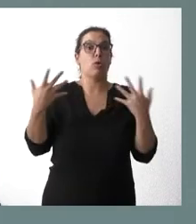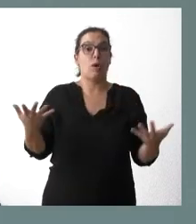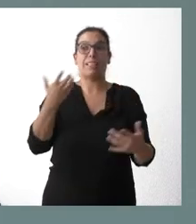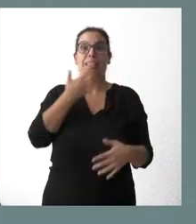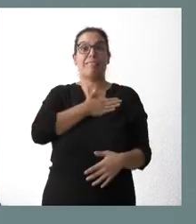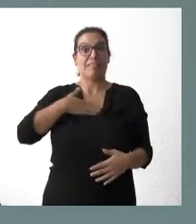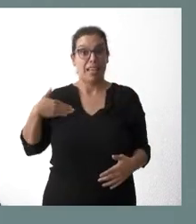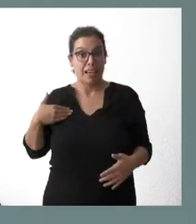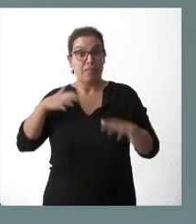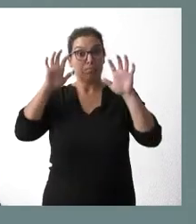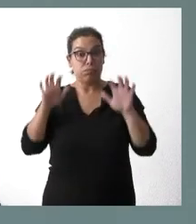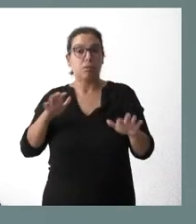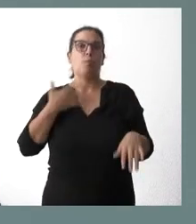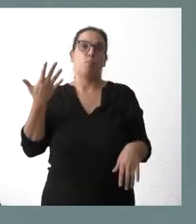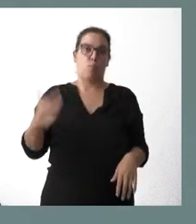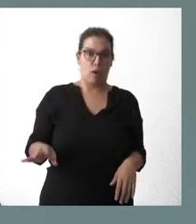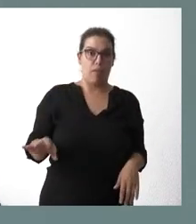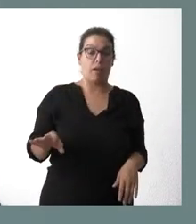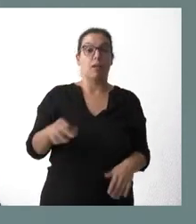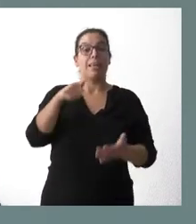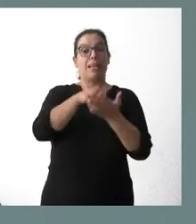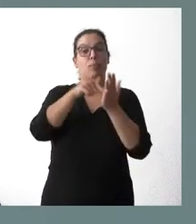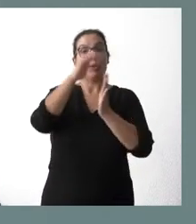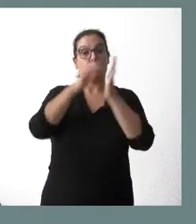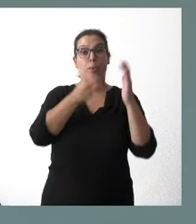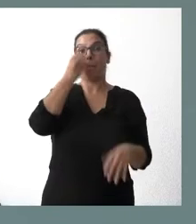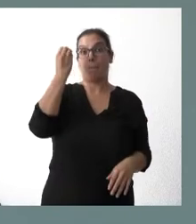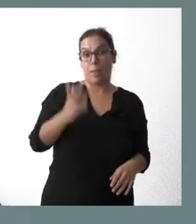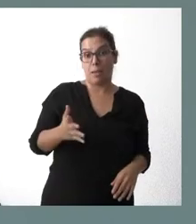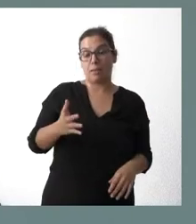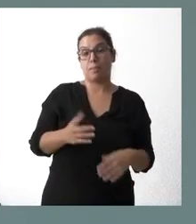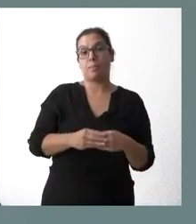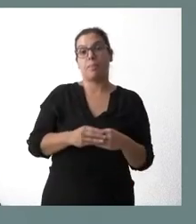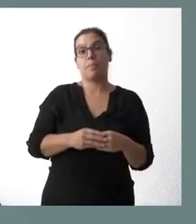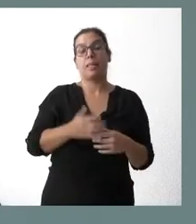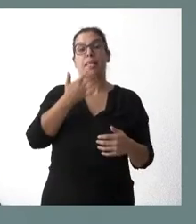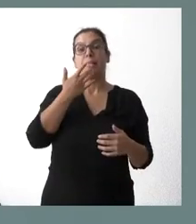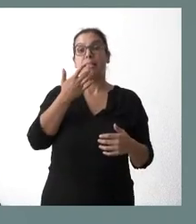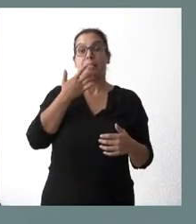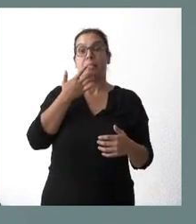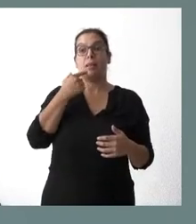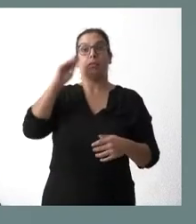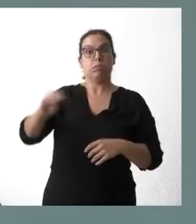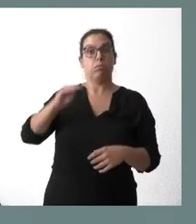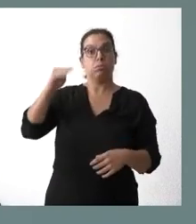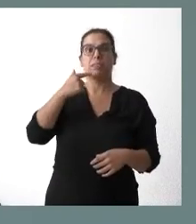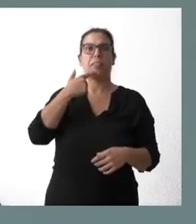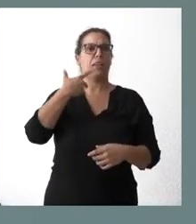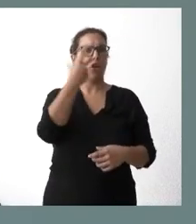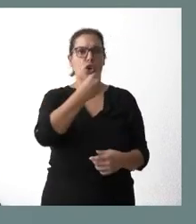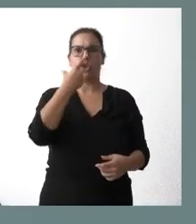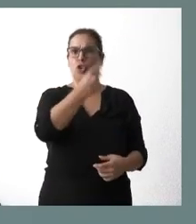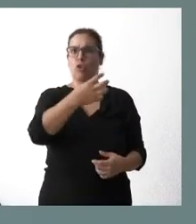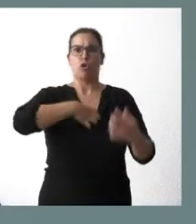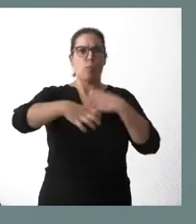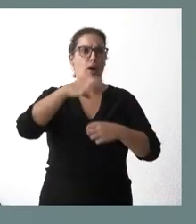bajar impuestos se puede, que bajar impuestos es bueno y que cuando se insiste tantas veces en que no se puede bajar impuestos o que bajar